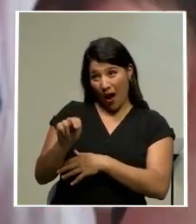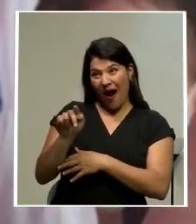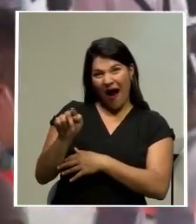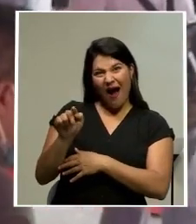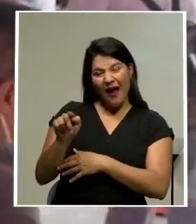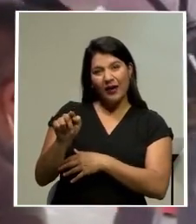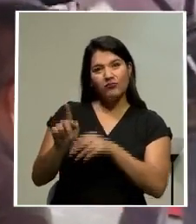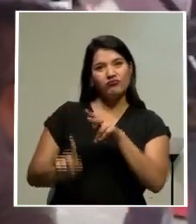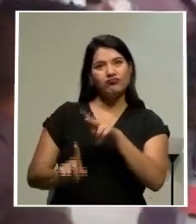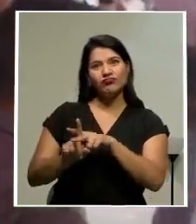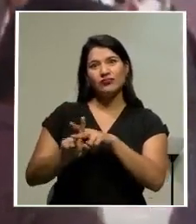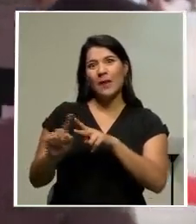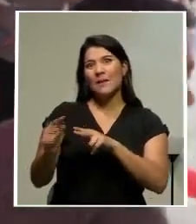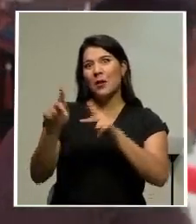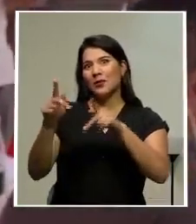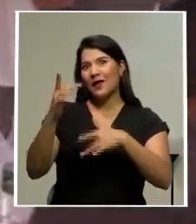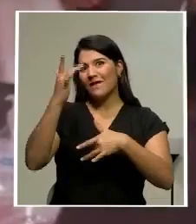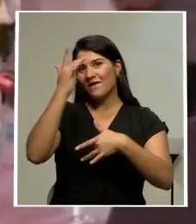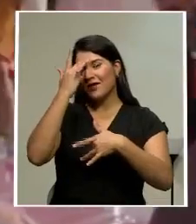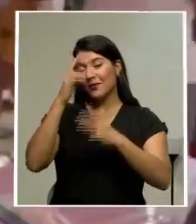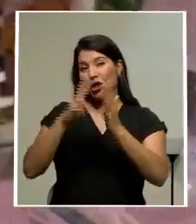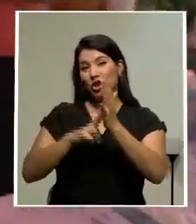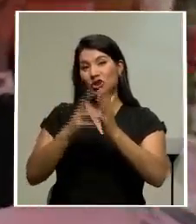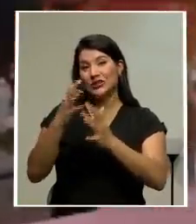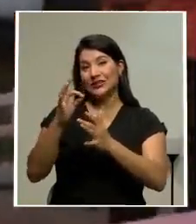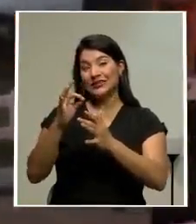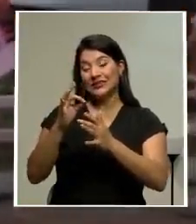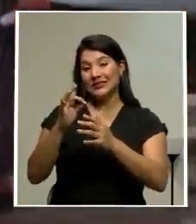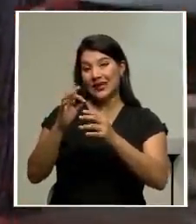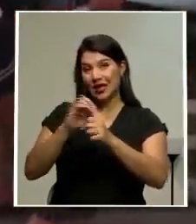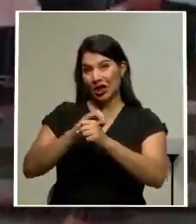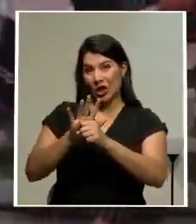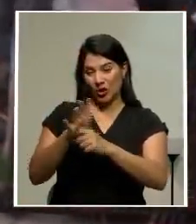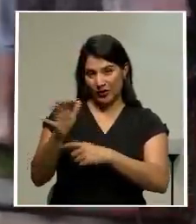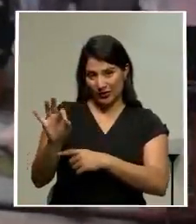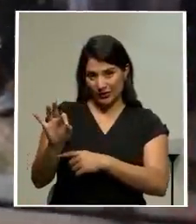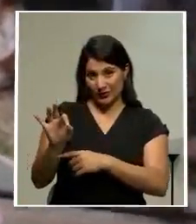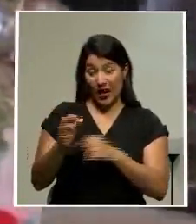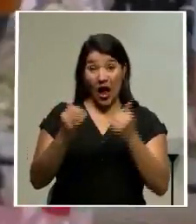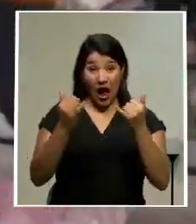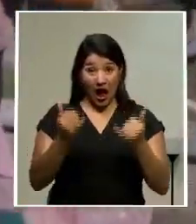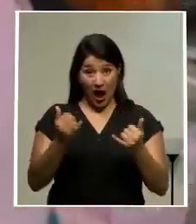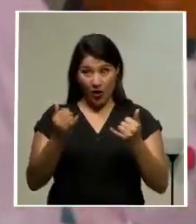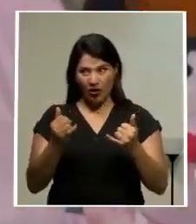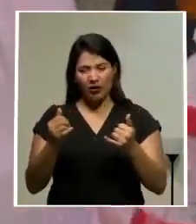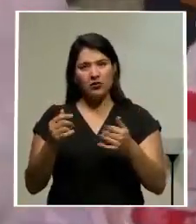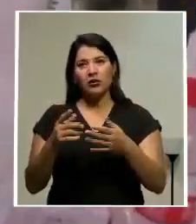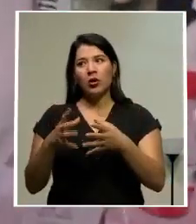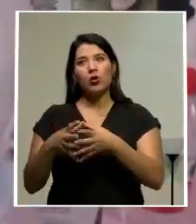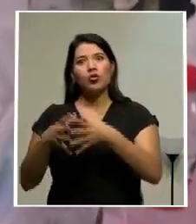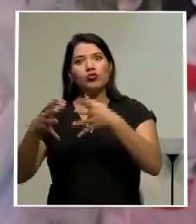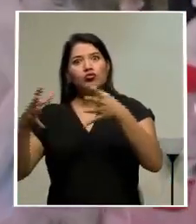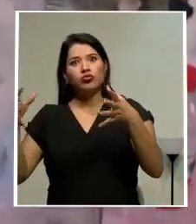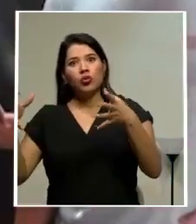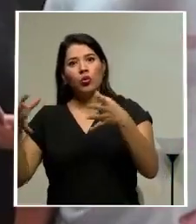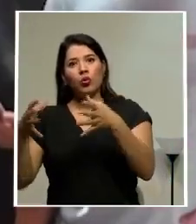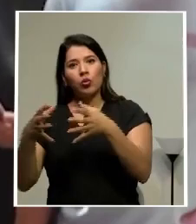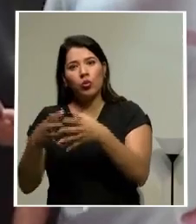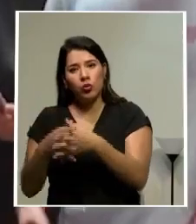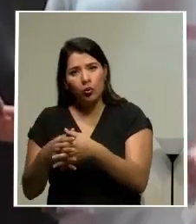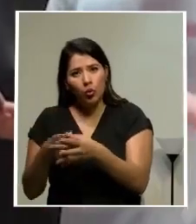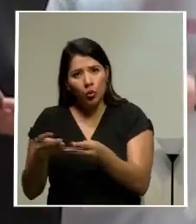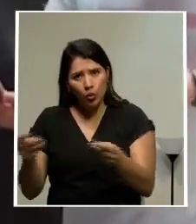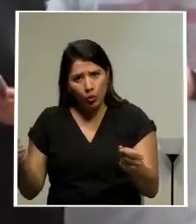donde surgió, en diciembre de 2019, la pandemia de coronavirus. Ahora, esta megalópolis de 11 millones de habitantes